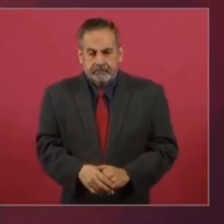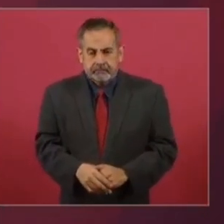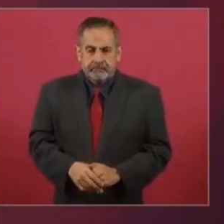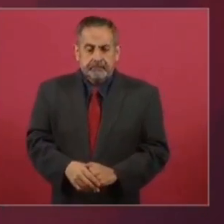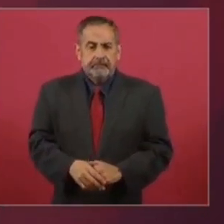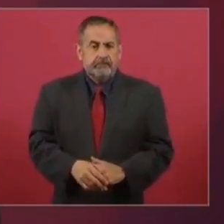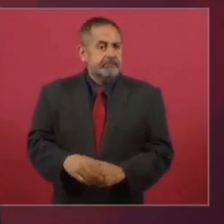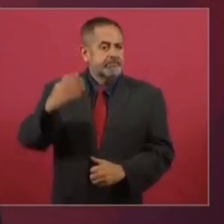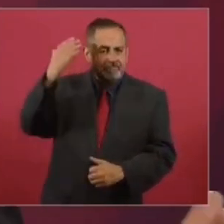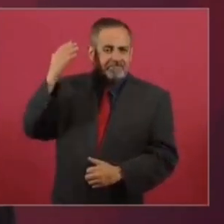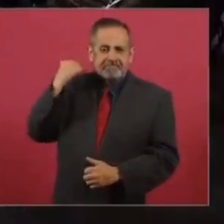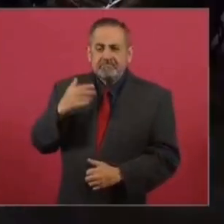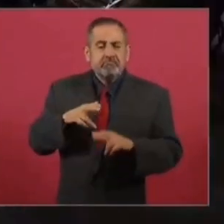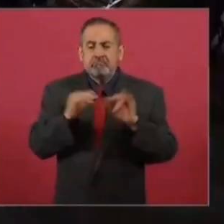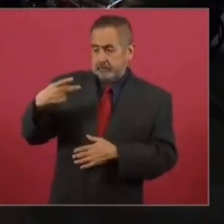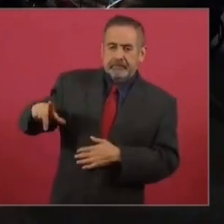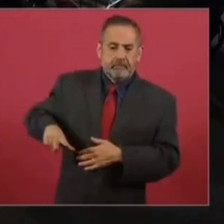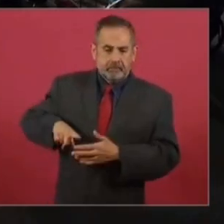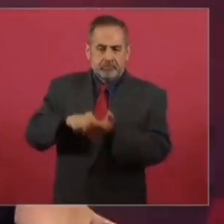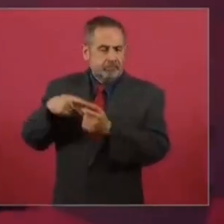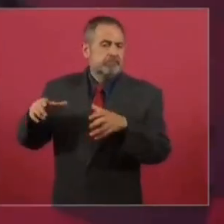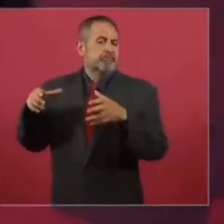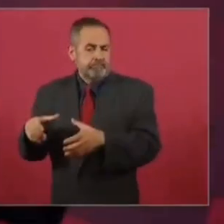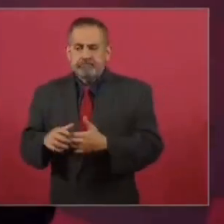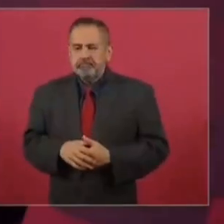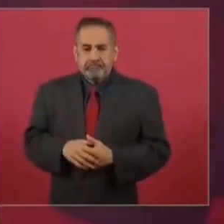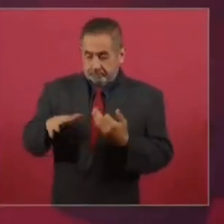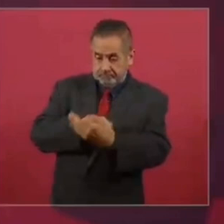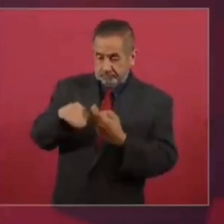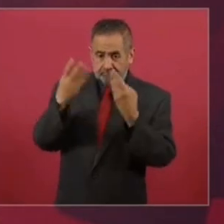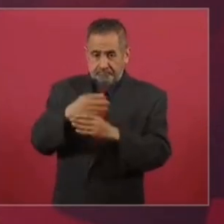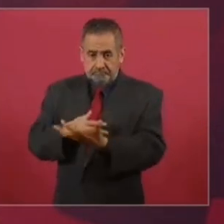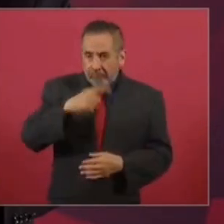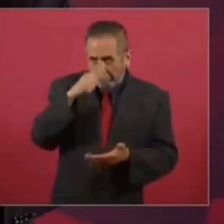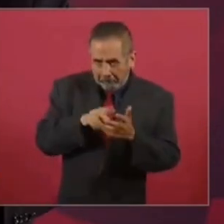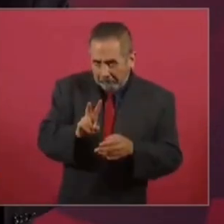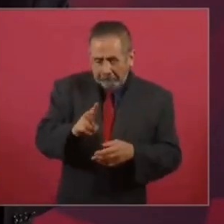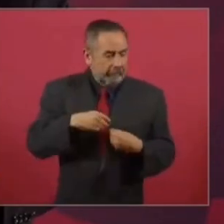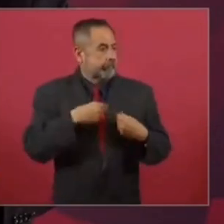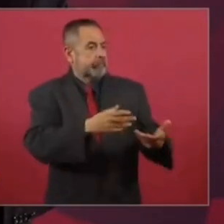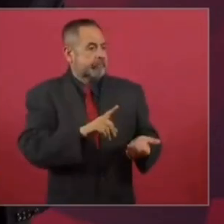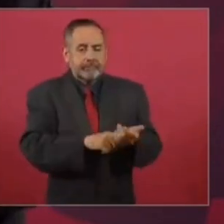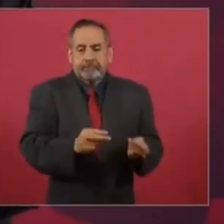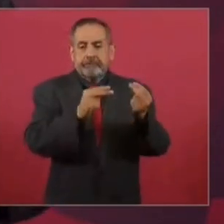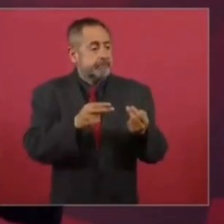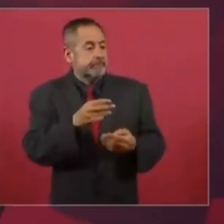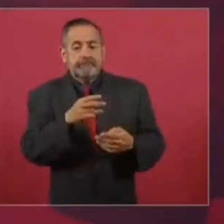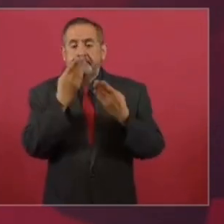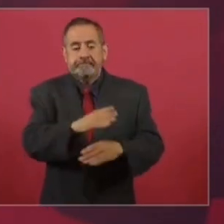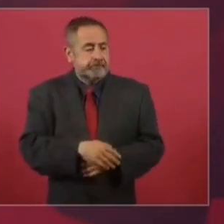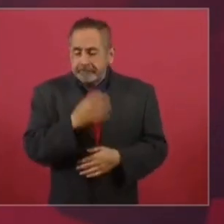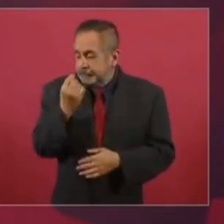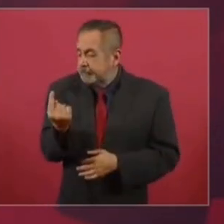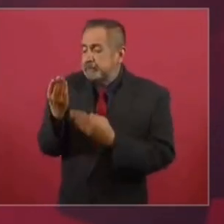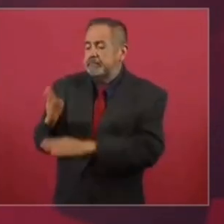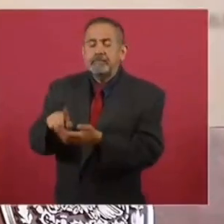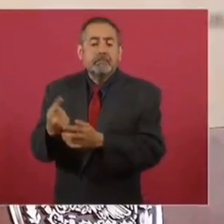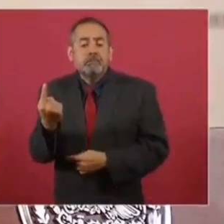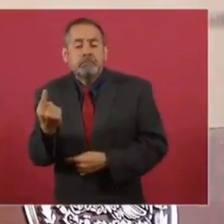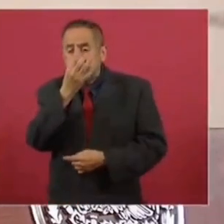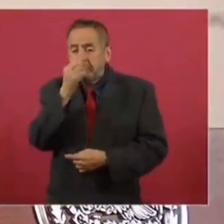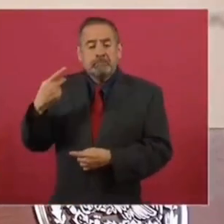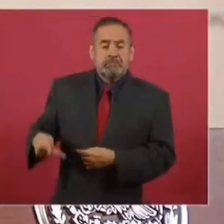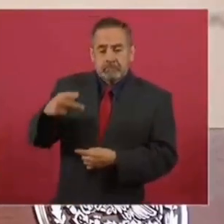Antes no había ningún banco público, porque toda la banca fue privatizada. Entonces acabaron con todo y dejaron un banquito que se llamaba